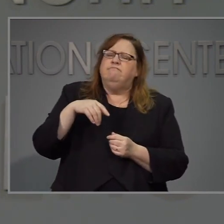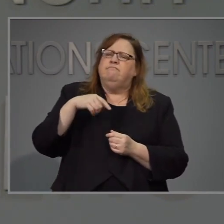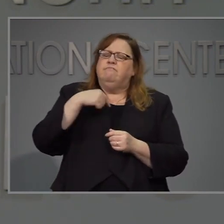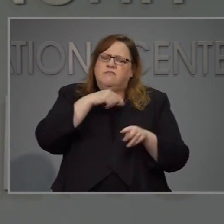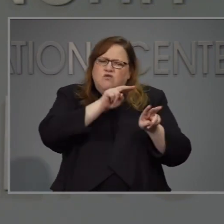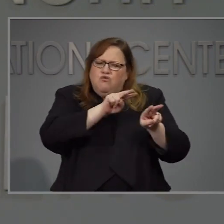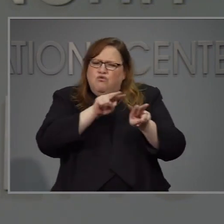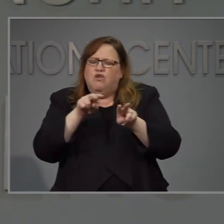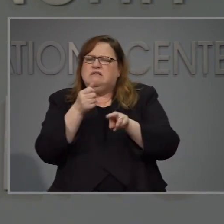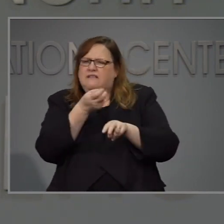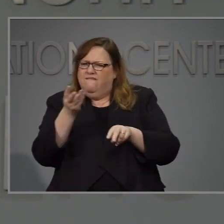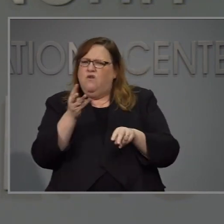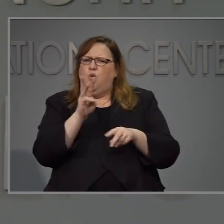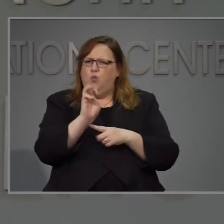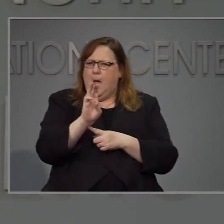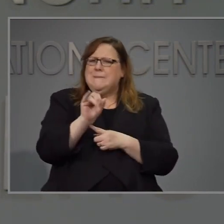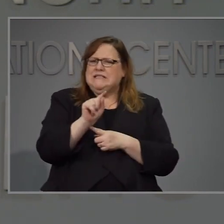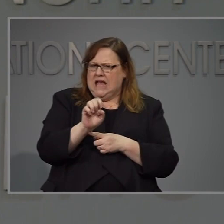de.